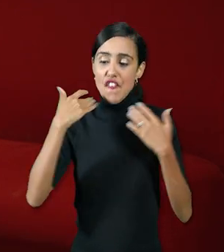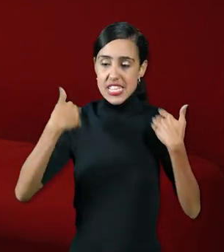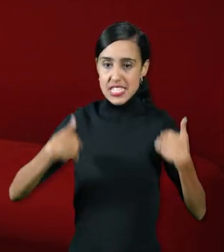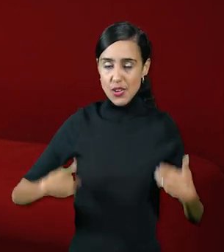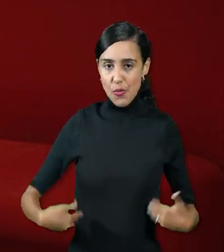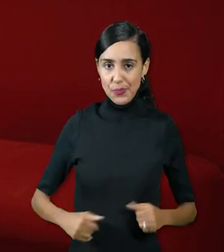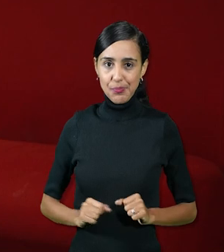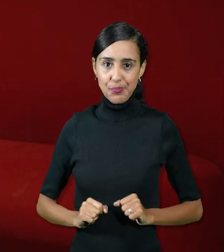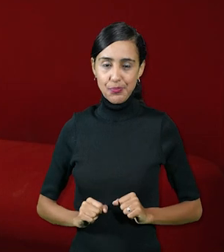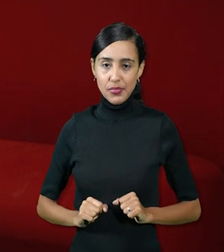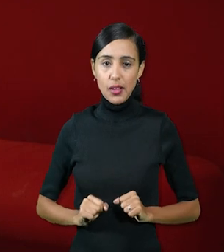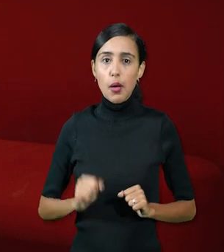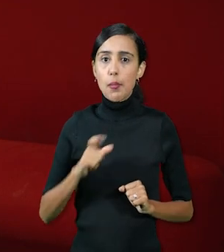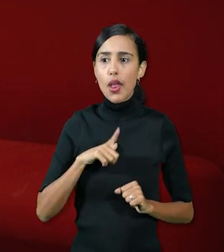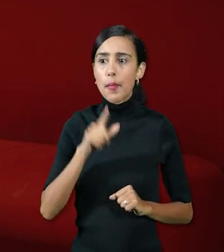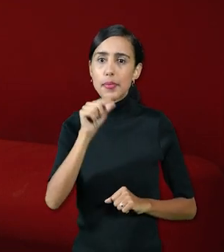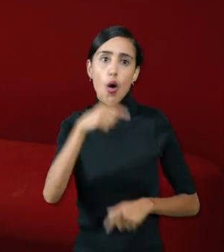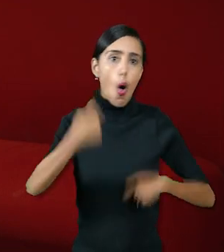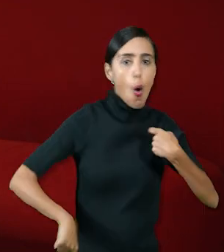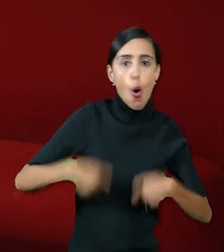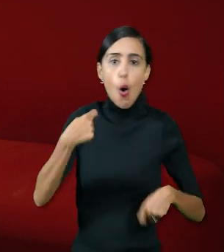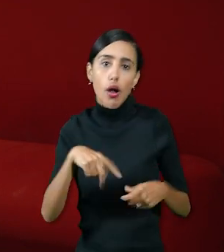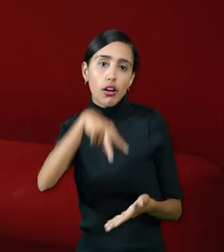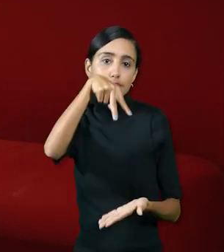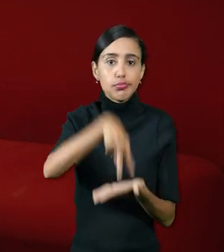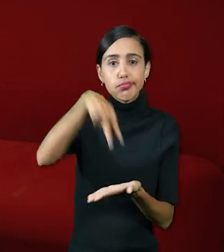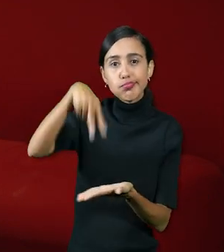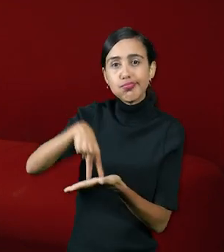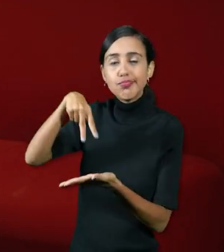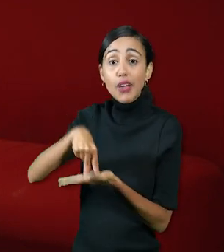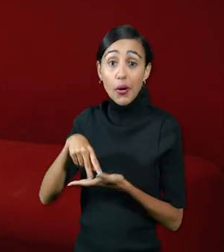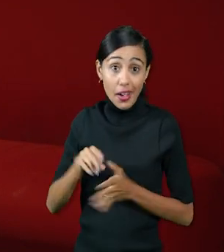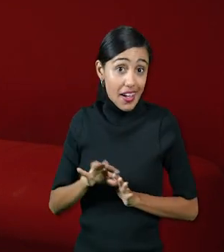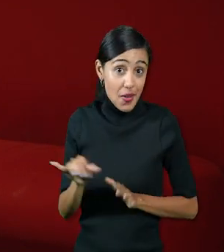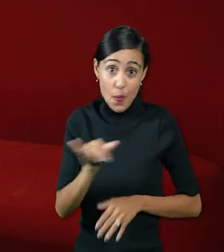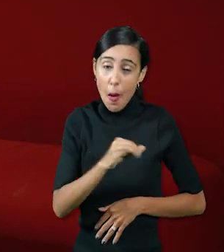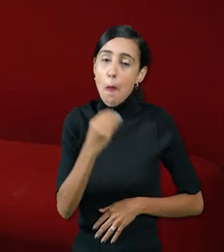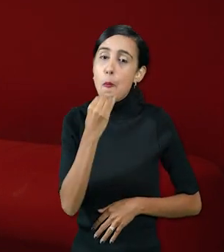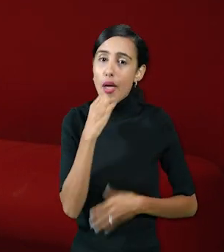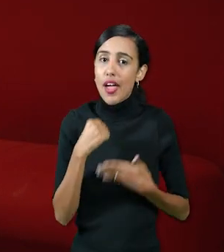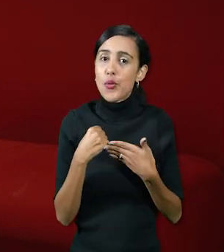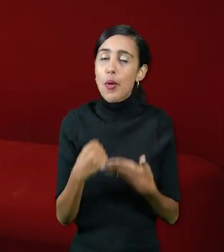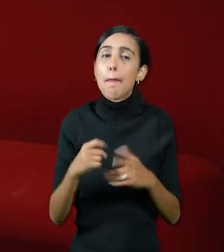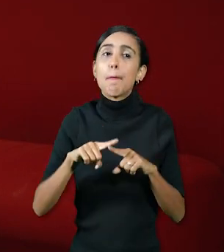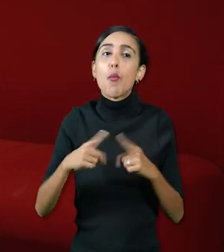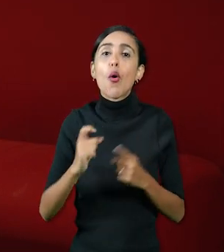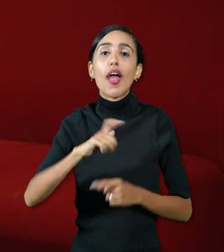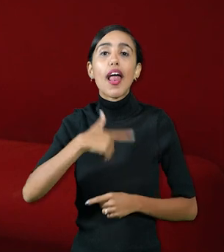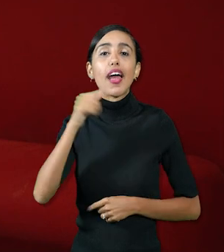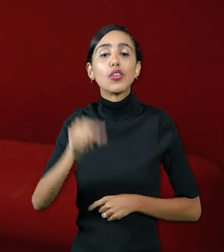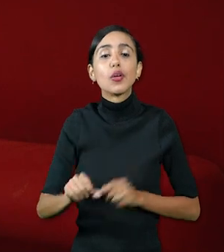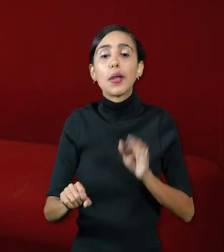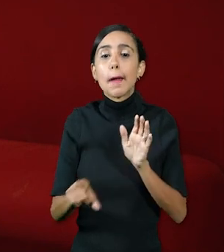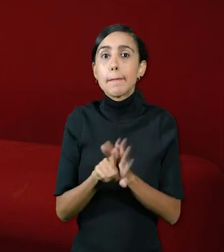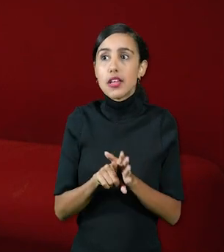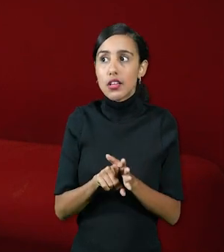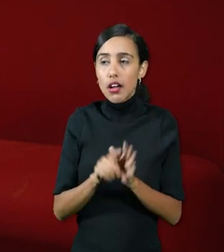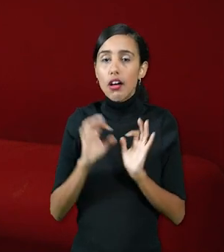ponerlo a correr ponerlo a saltar y todo esto te puede ayudar porque el actor empieza